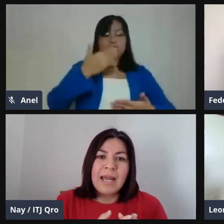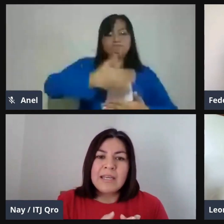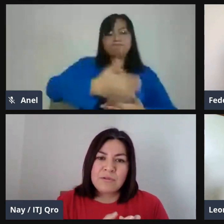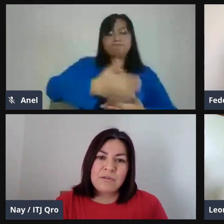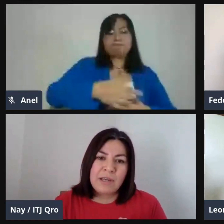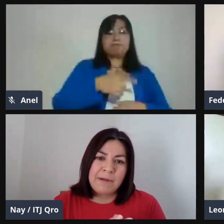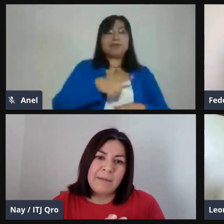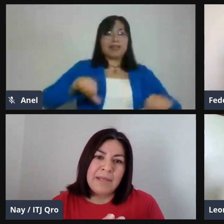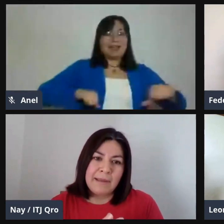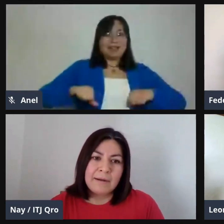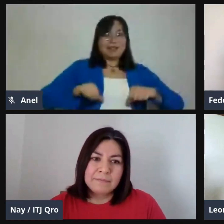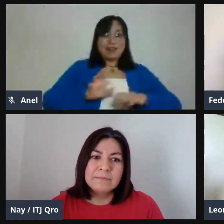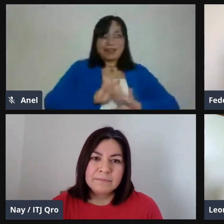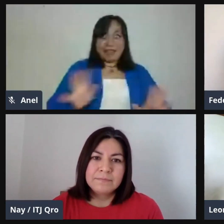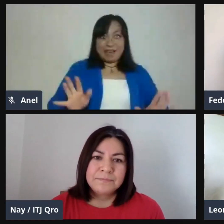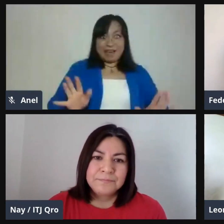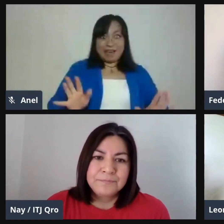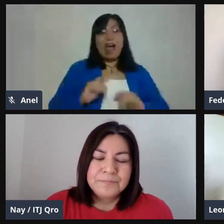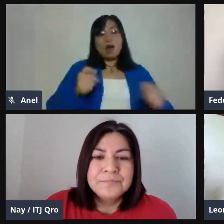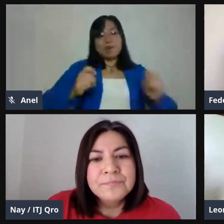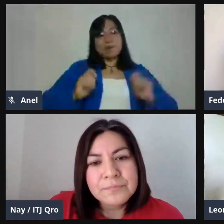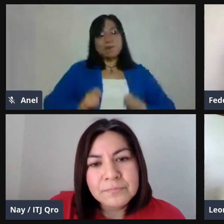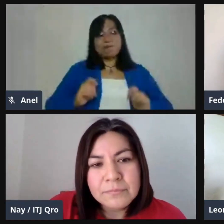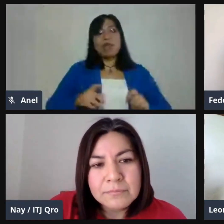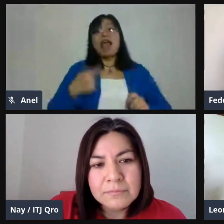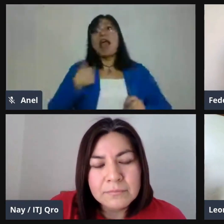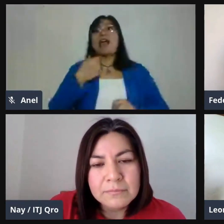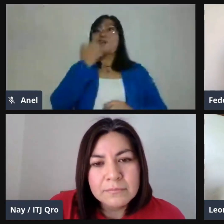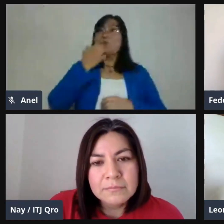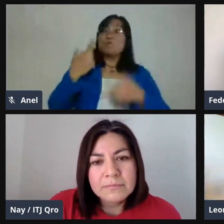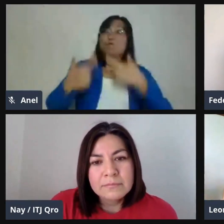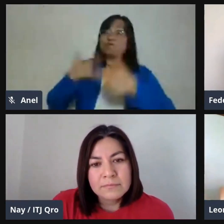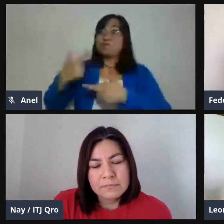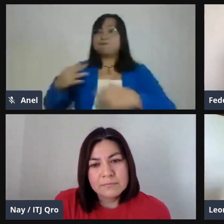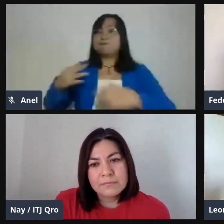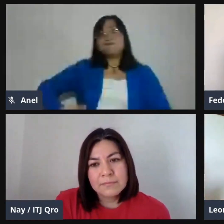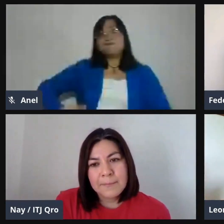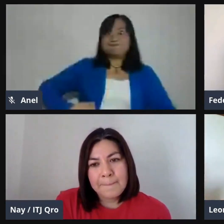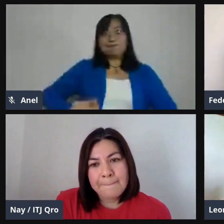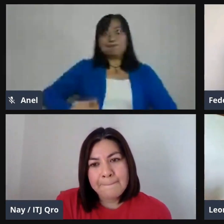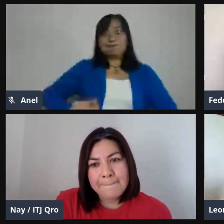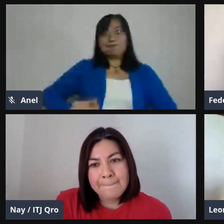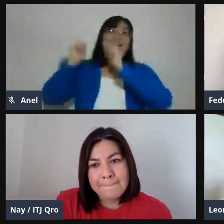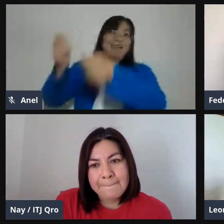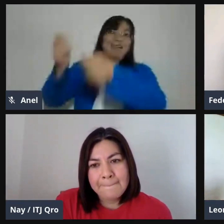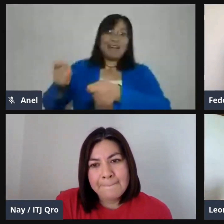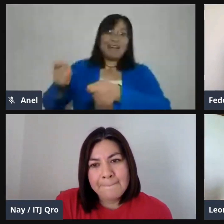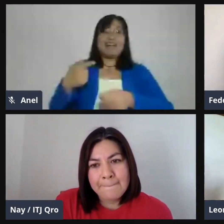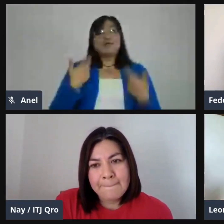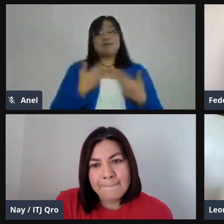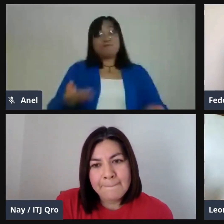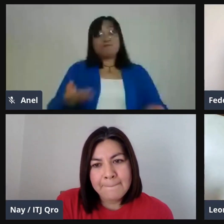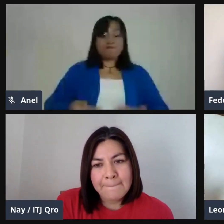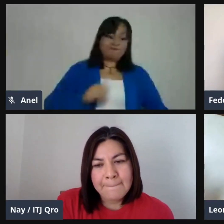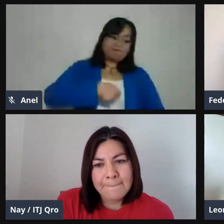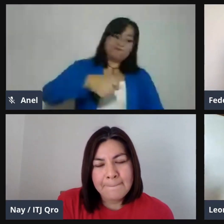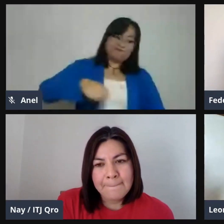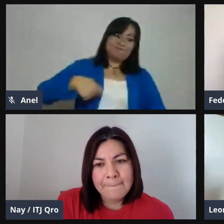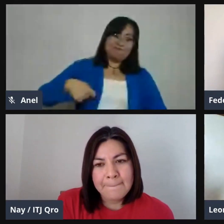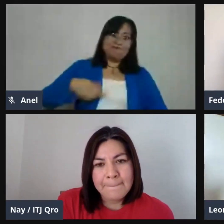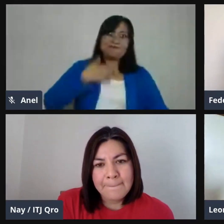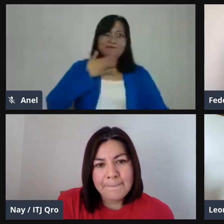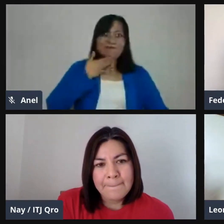regresan a la escuela, eso es lo que van a mandar. Perfecto. Y, bueno, resumiendo, creo que Google